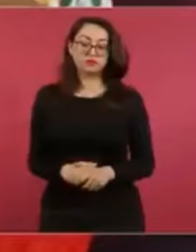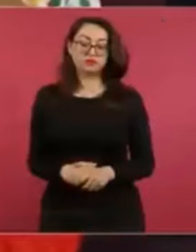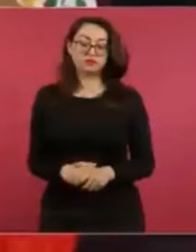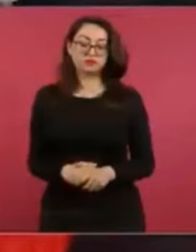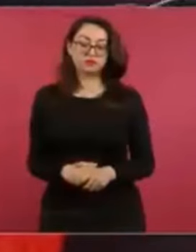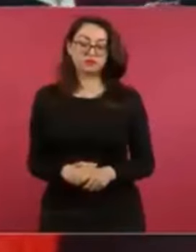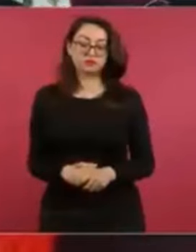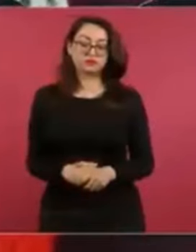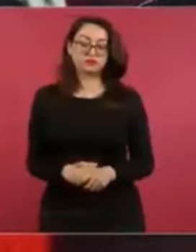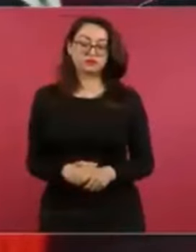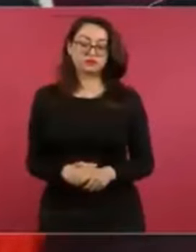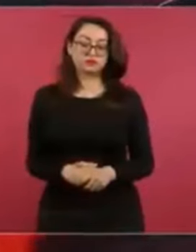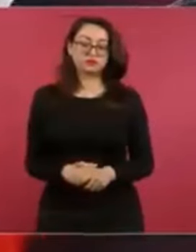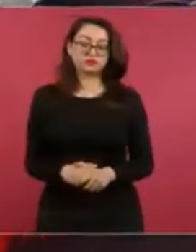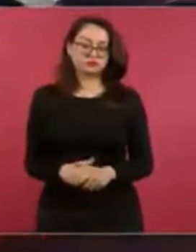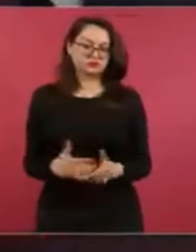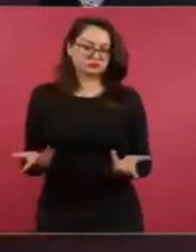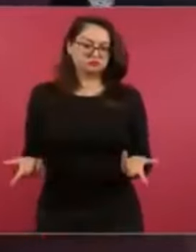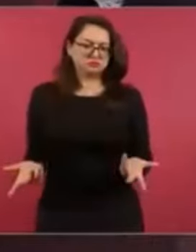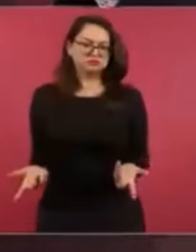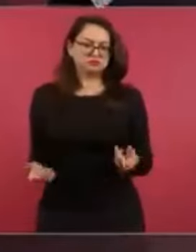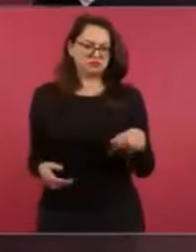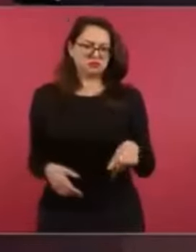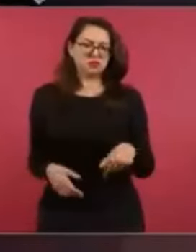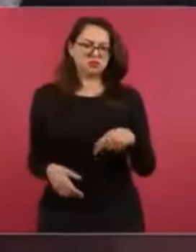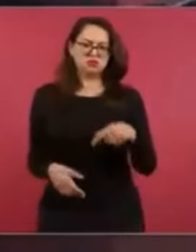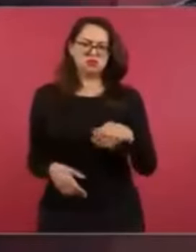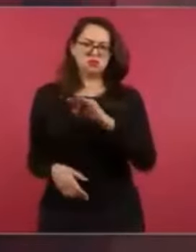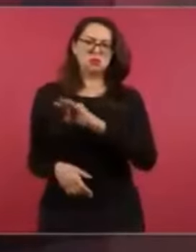No, y de una vez, de una vez, de una vez, digo,